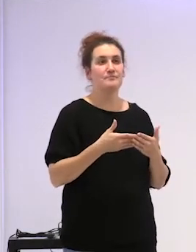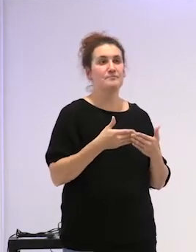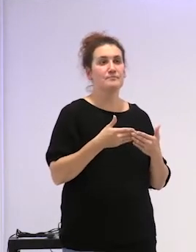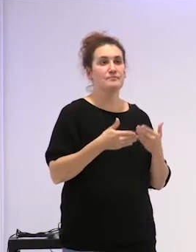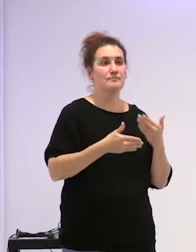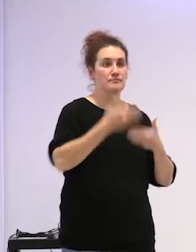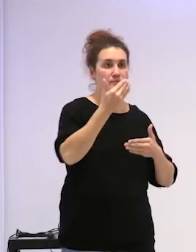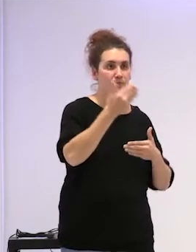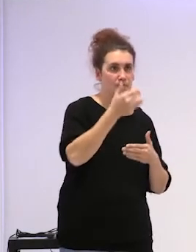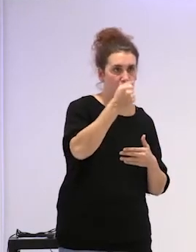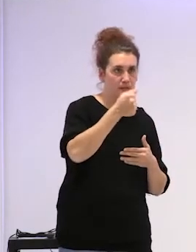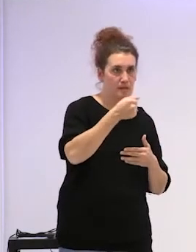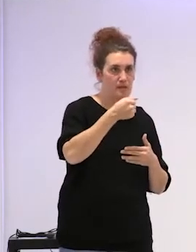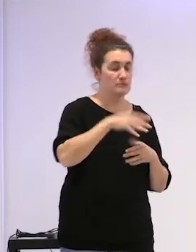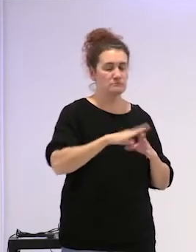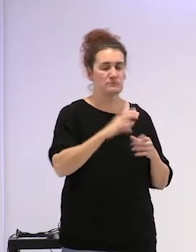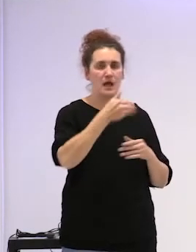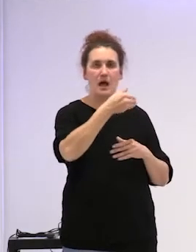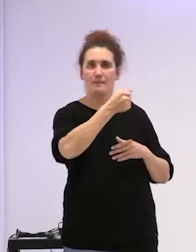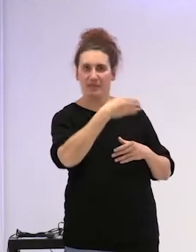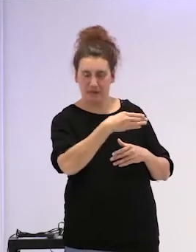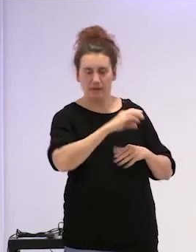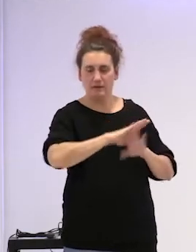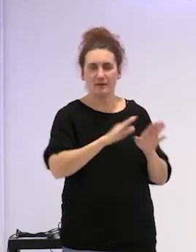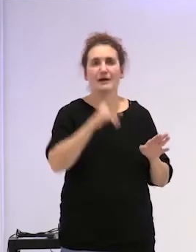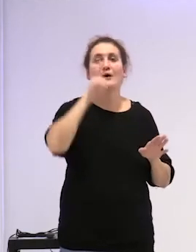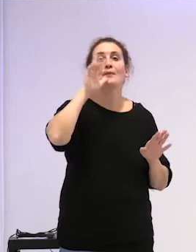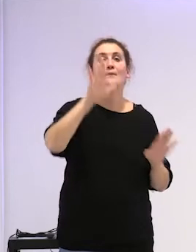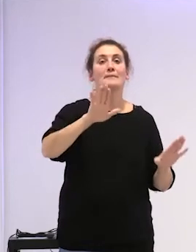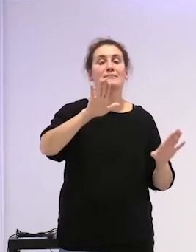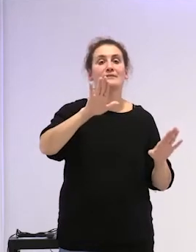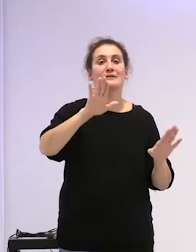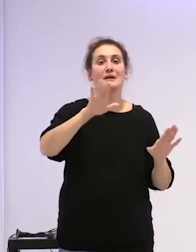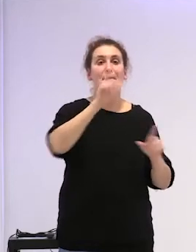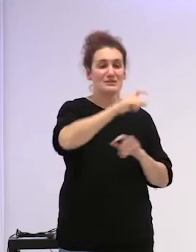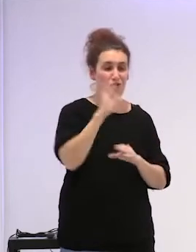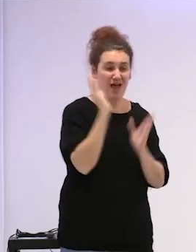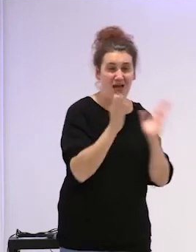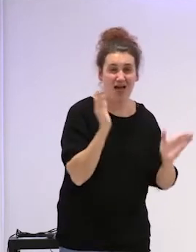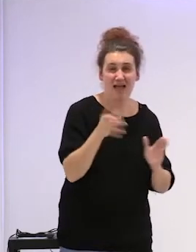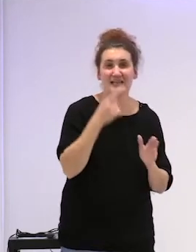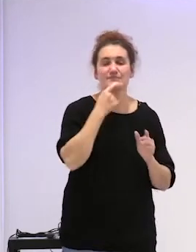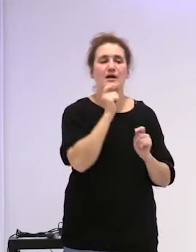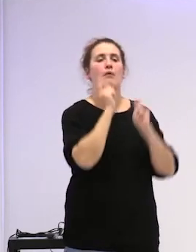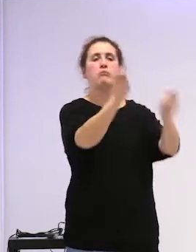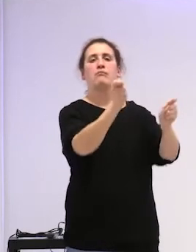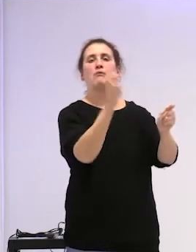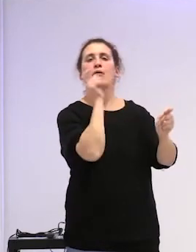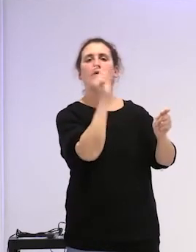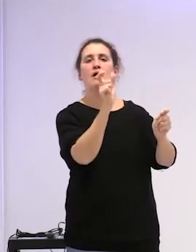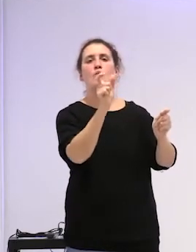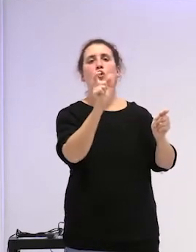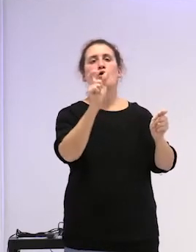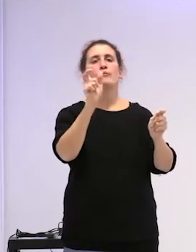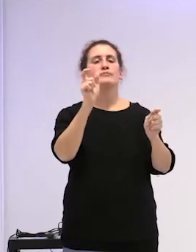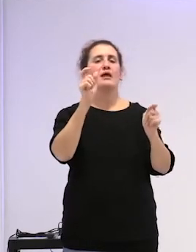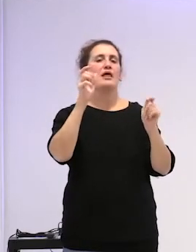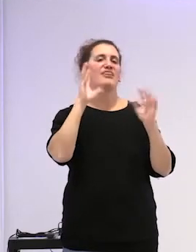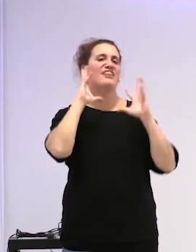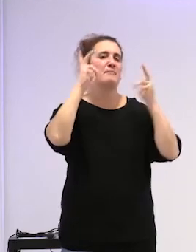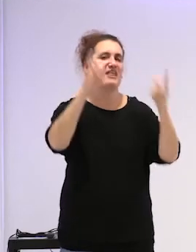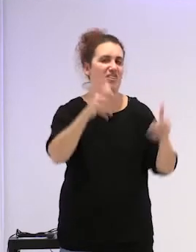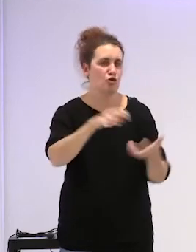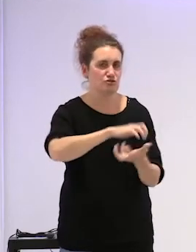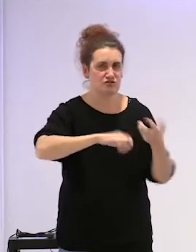categoriza la persona que agrede el agresor lo categoriza como depredador sexual si se